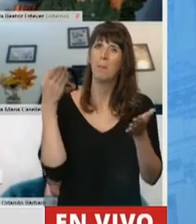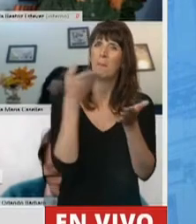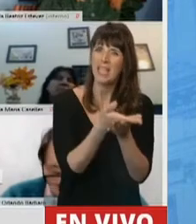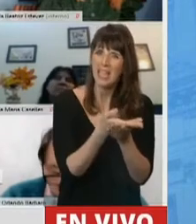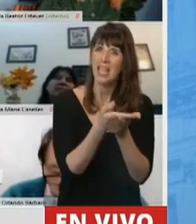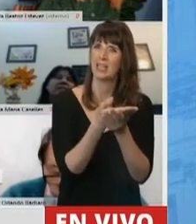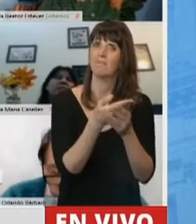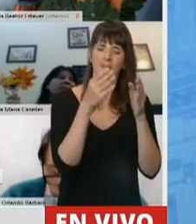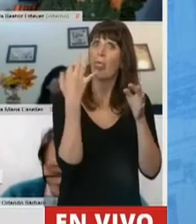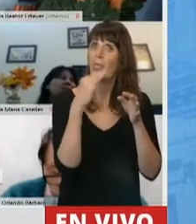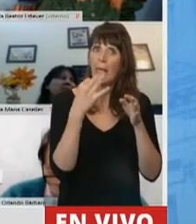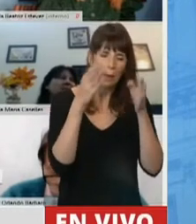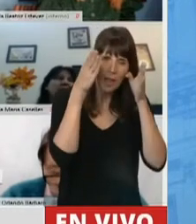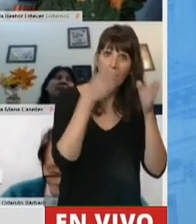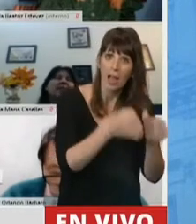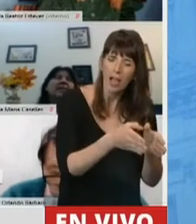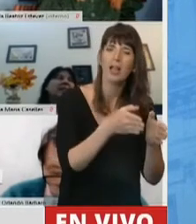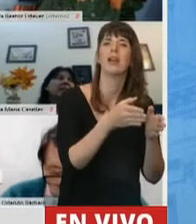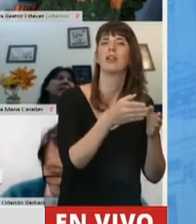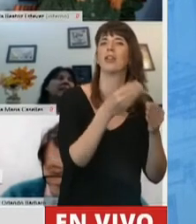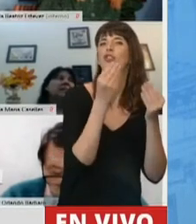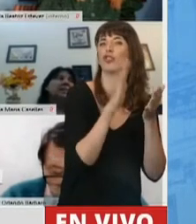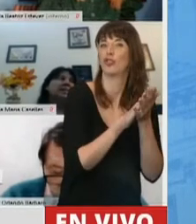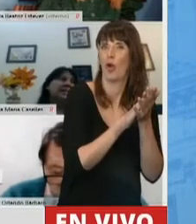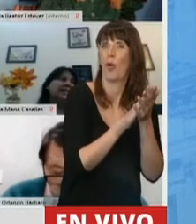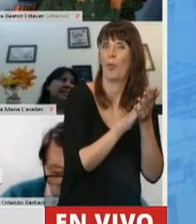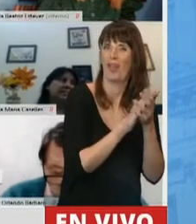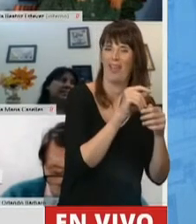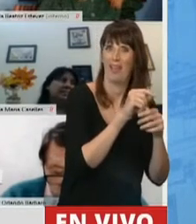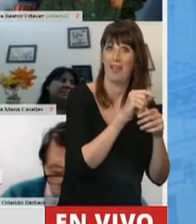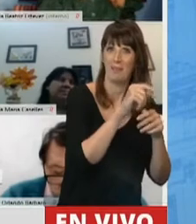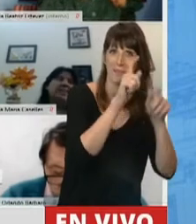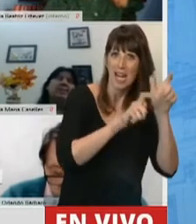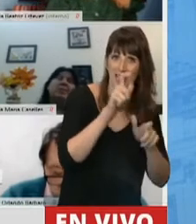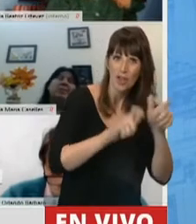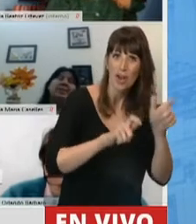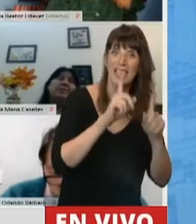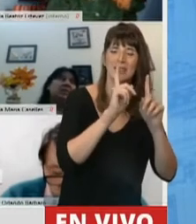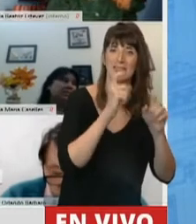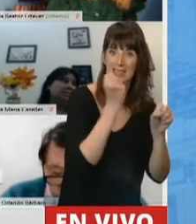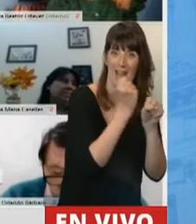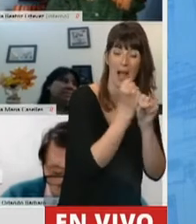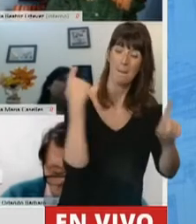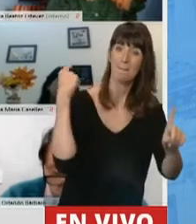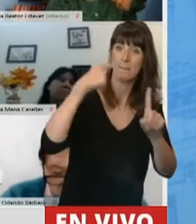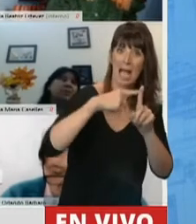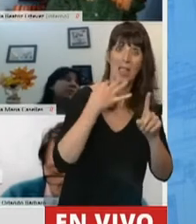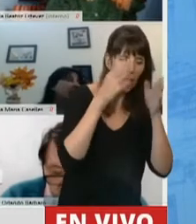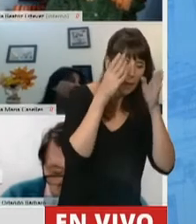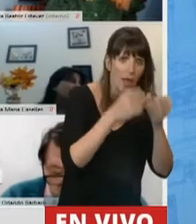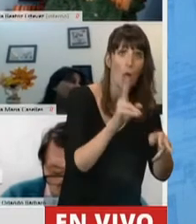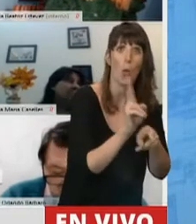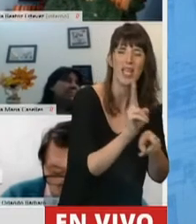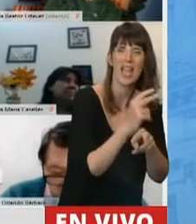tareas de cuidado tiene que ver con esa otra perspectiva de igualdad. ¿Cómo es posible que esa